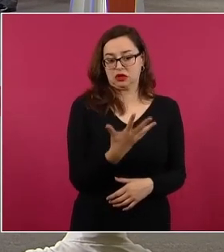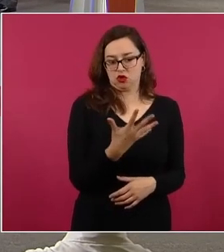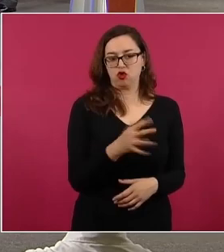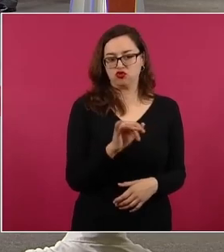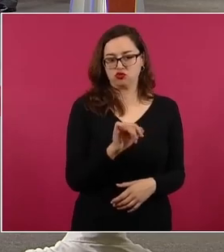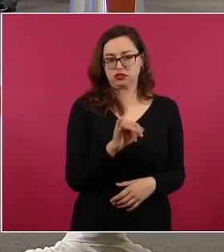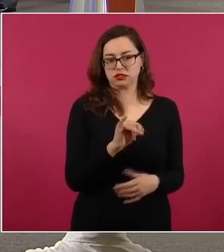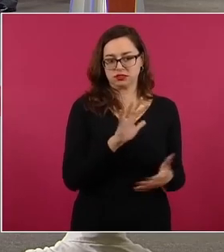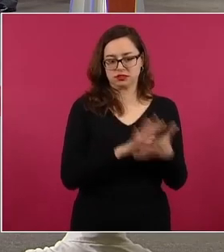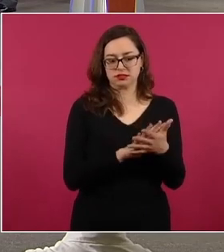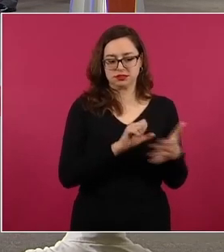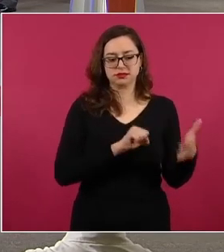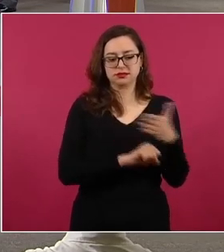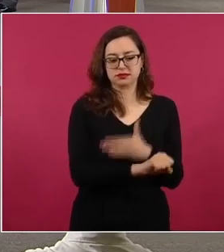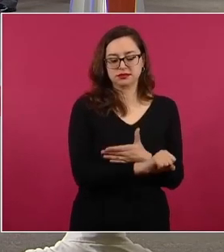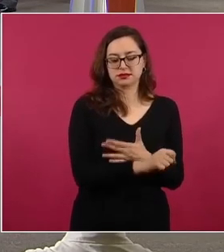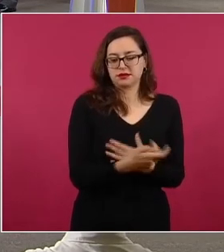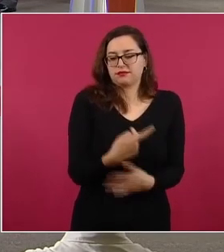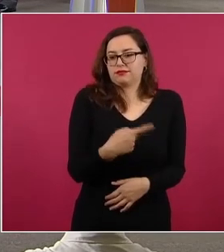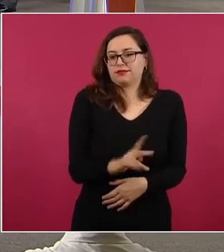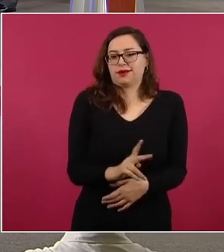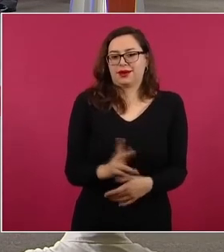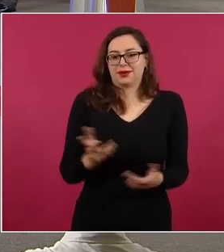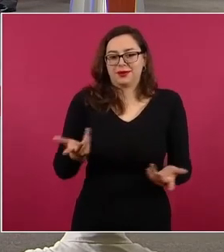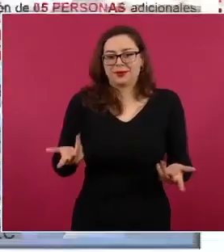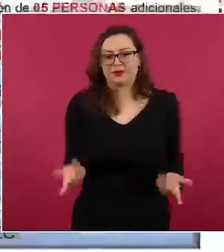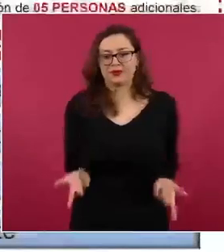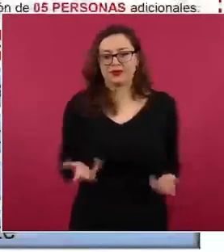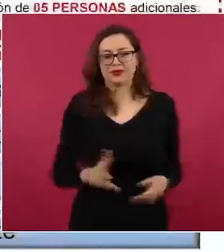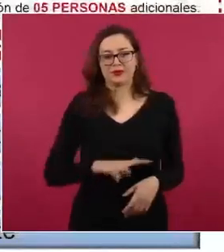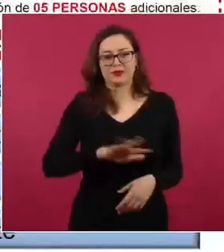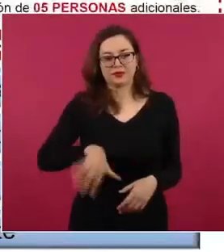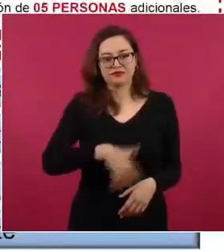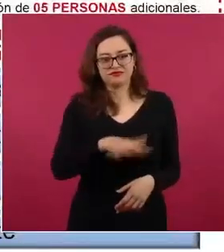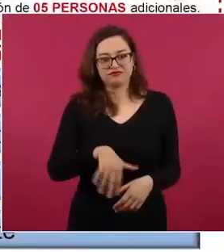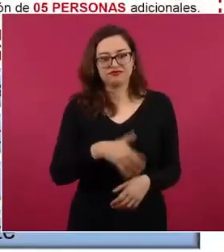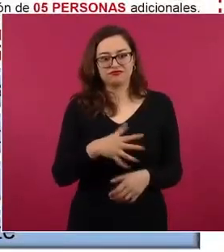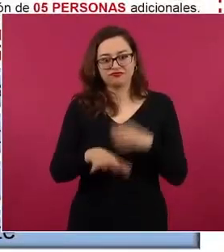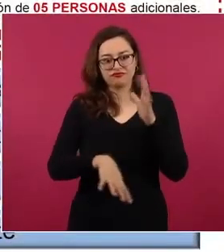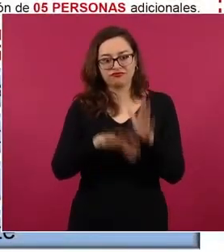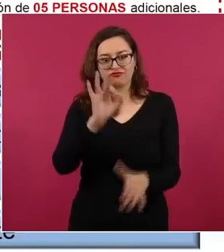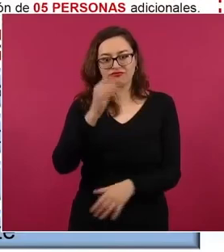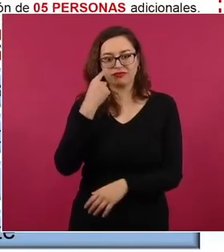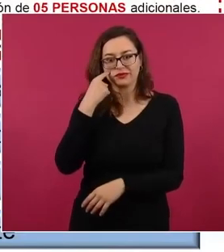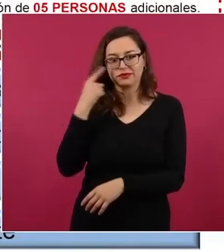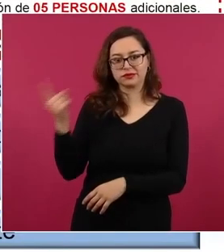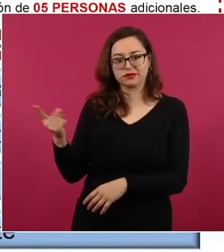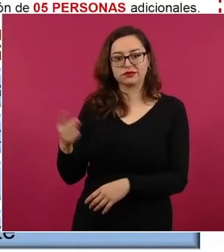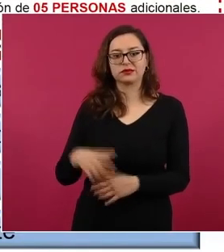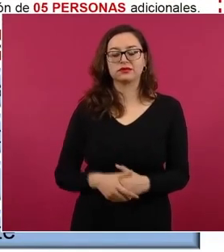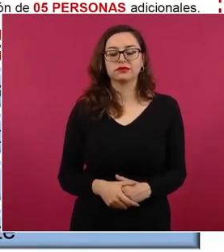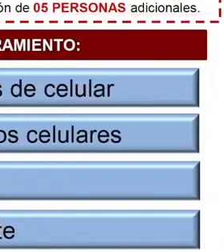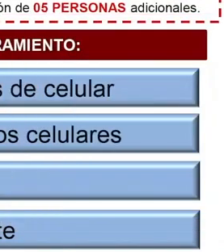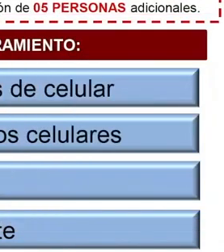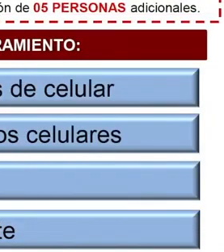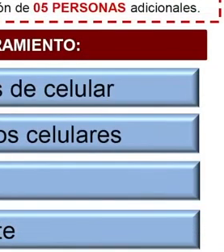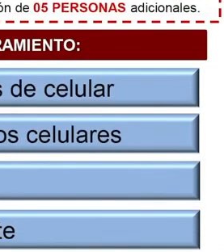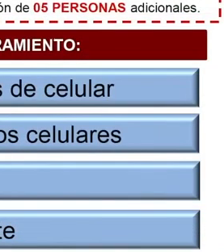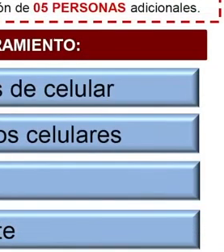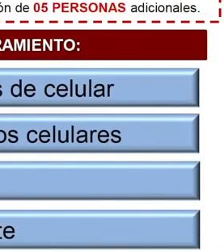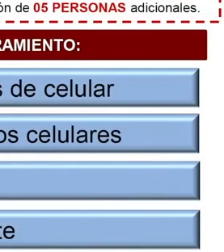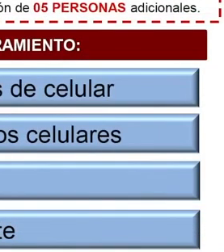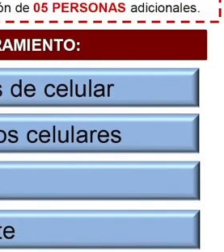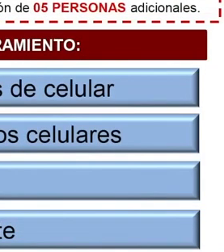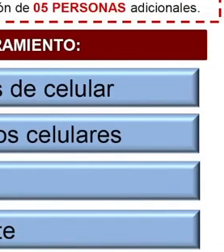los cateos se encontraron mil 20 chips de celular prepago que utilizaban para